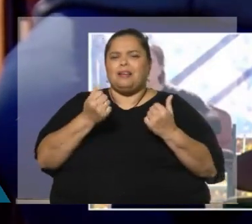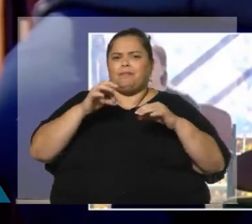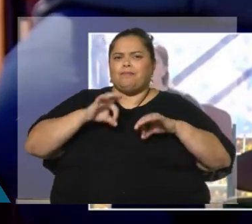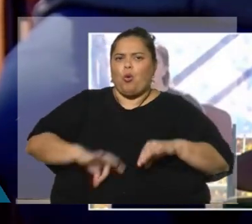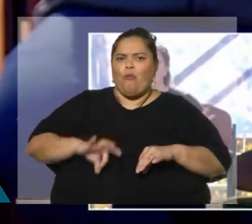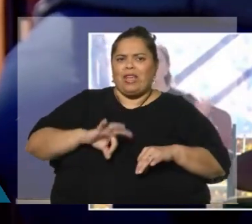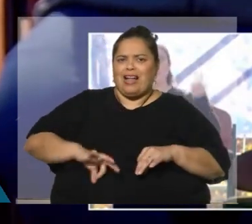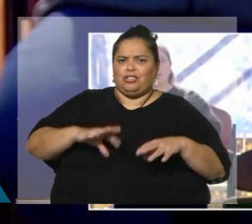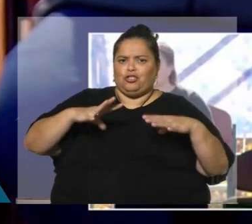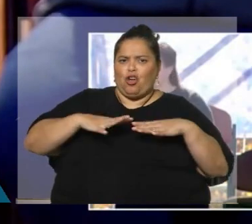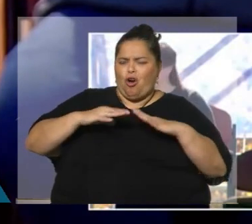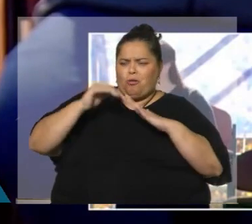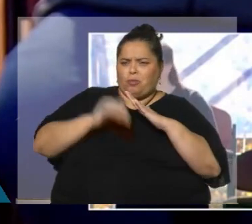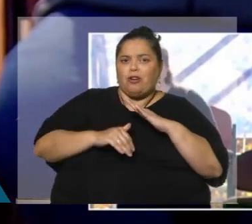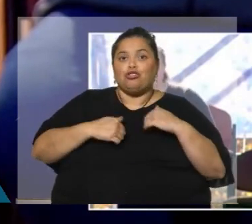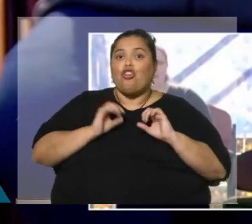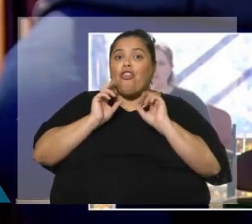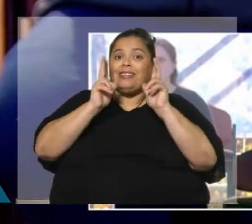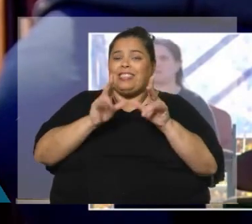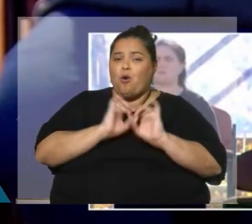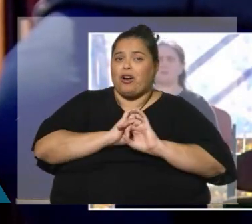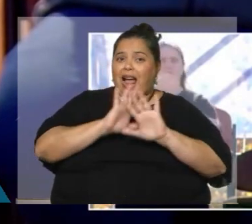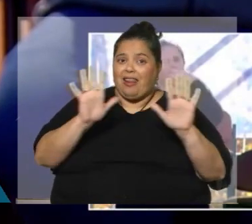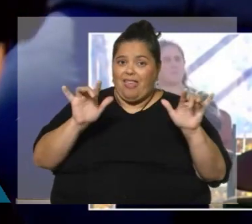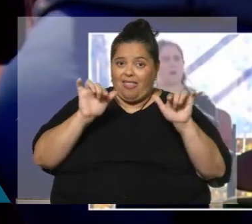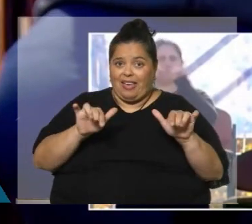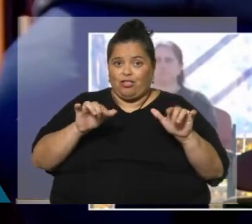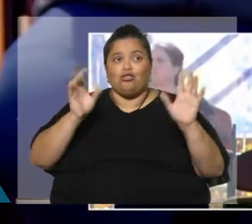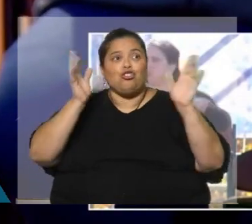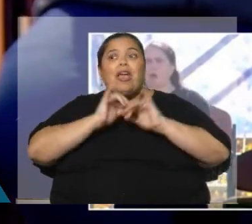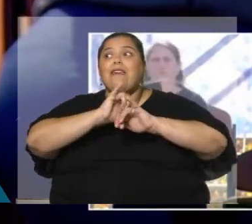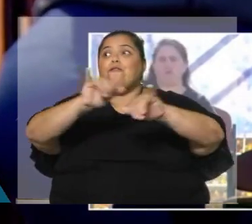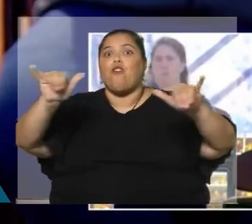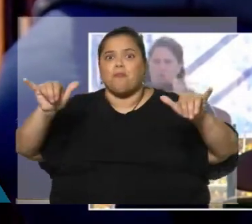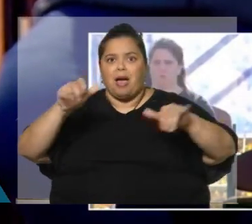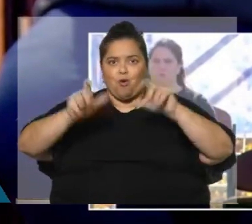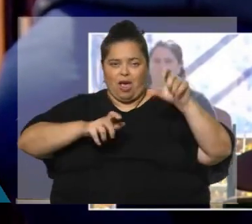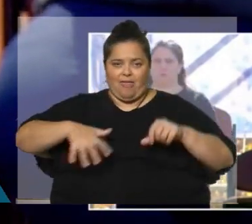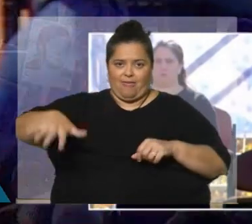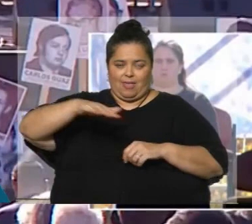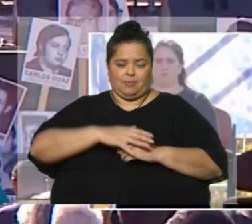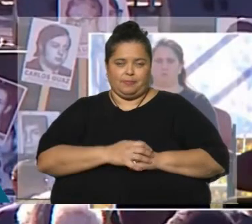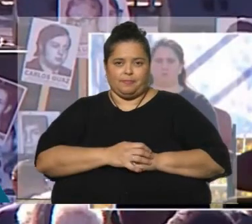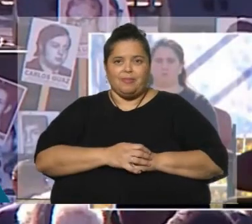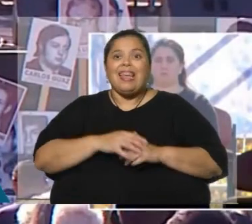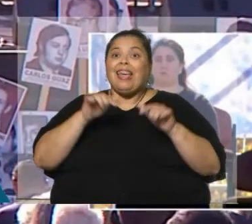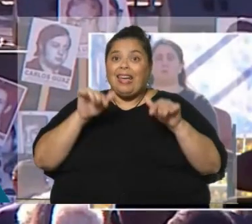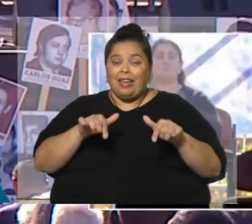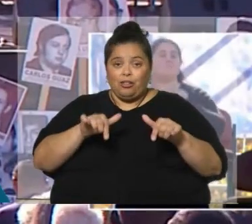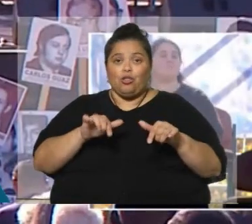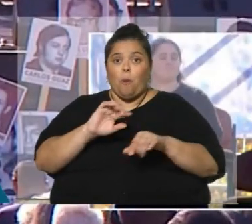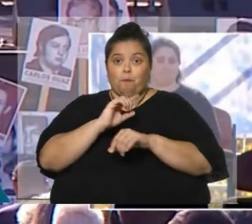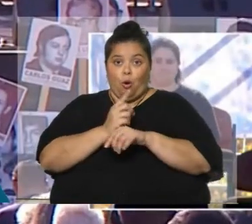Decimos con claridad e informamos a nuestra gente que por un lado